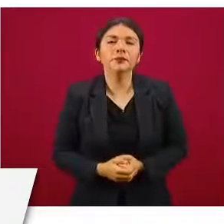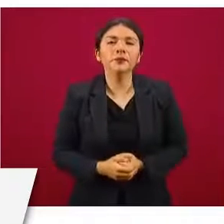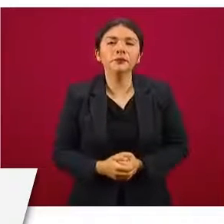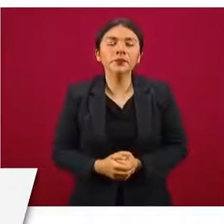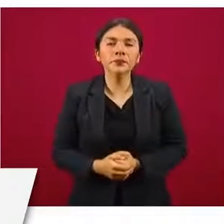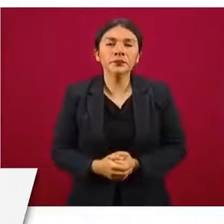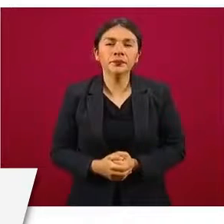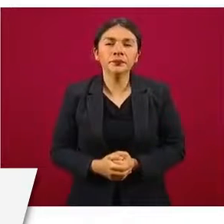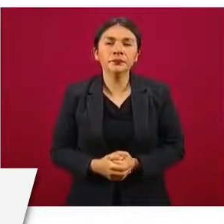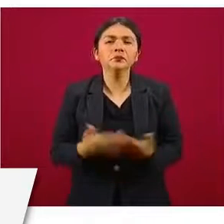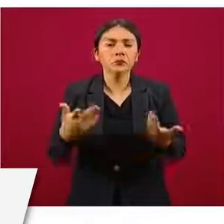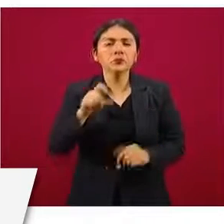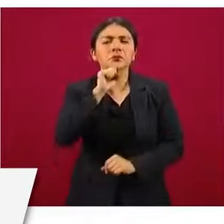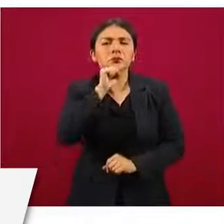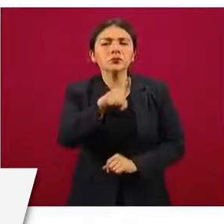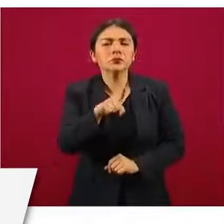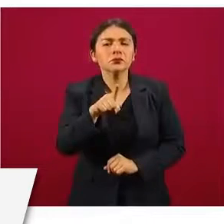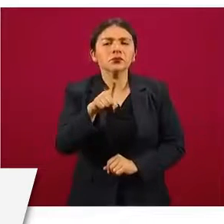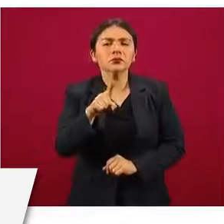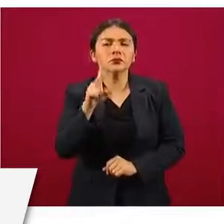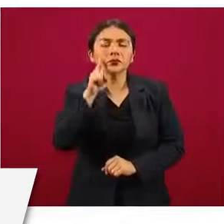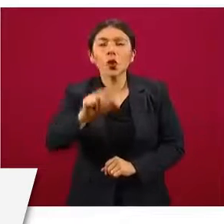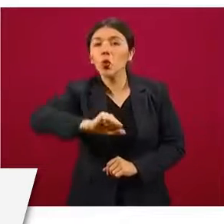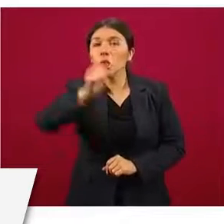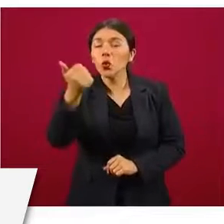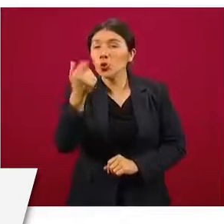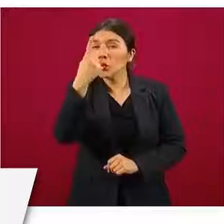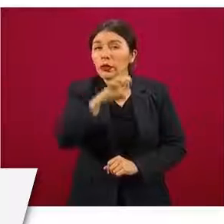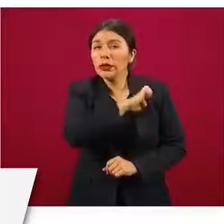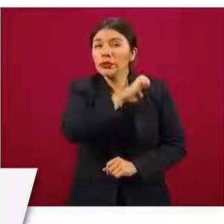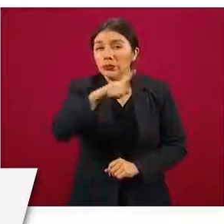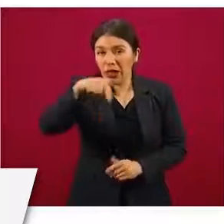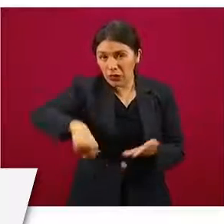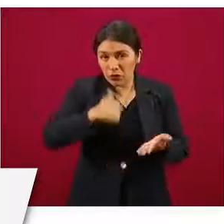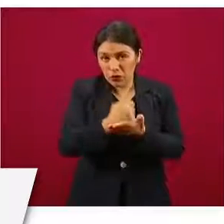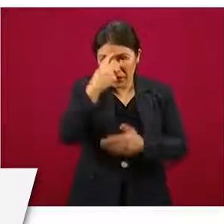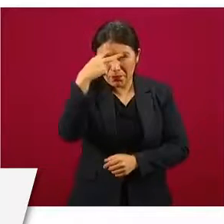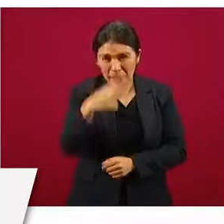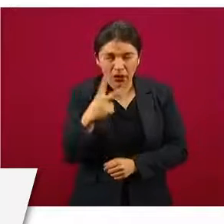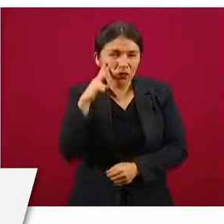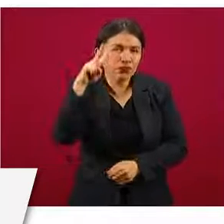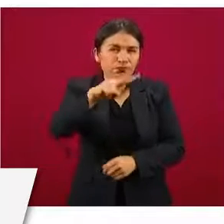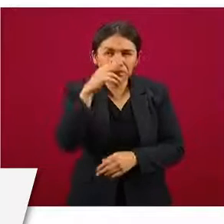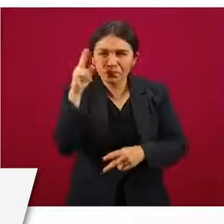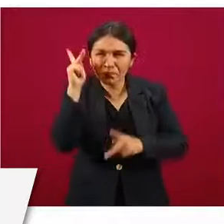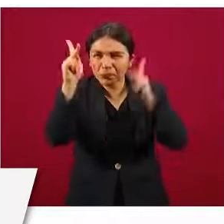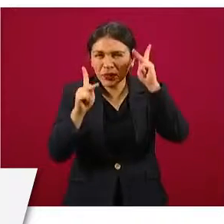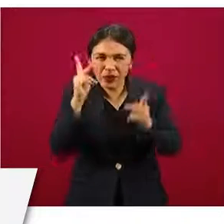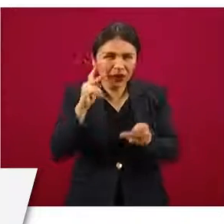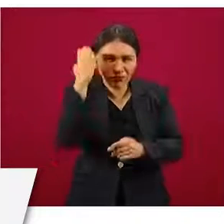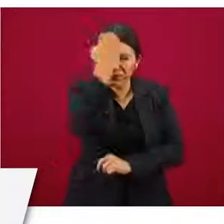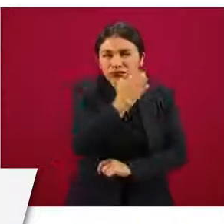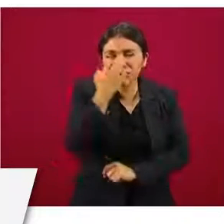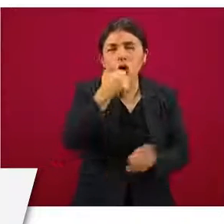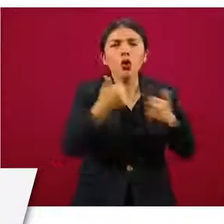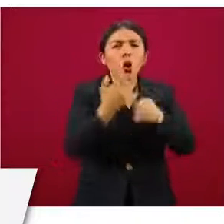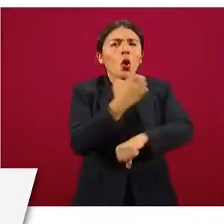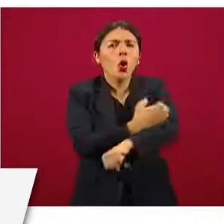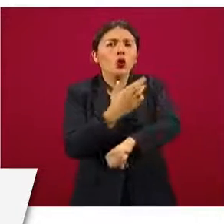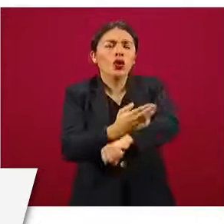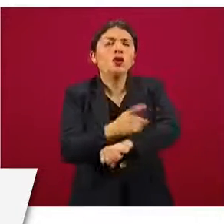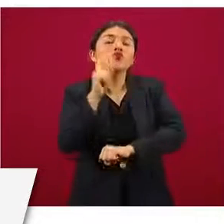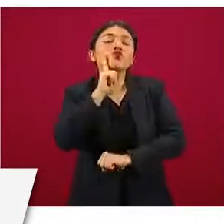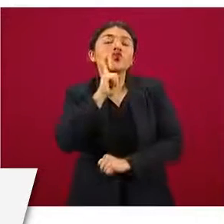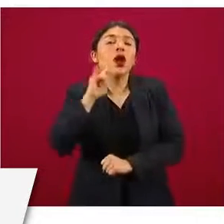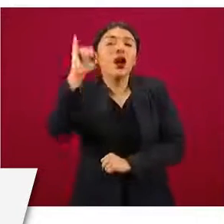también hicimos un operativo especial aquí en la Ciudad de México, de manera coordinada y a petición de